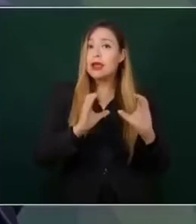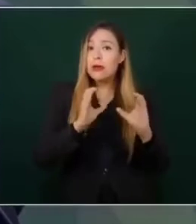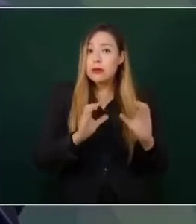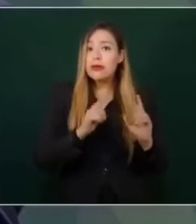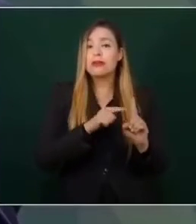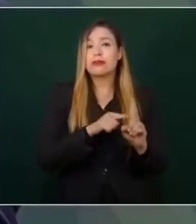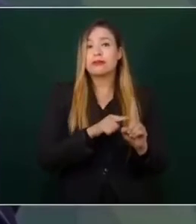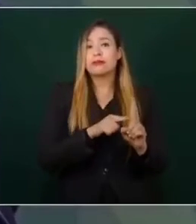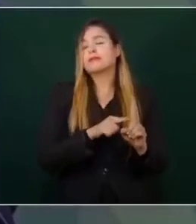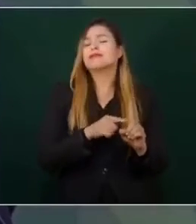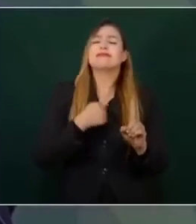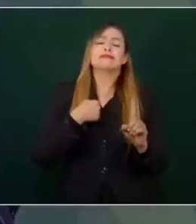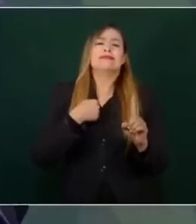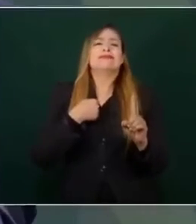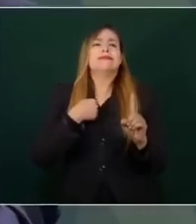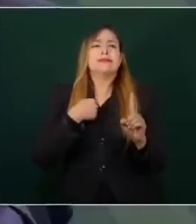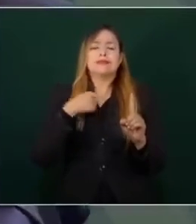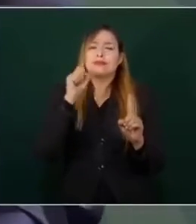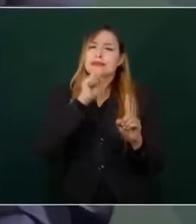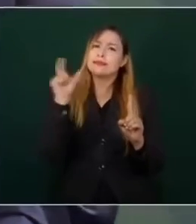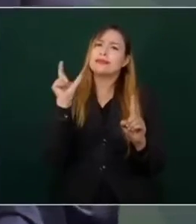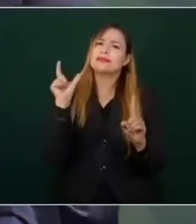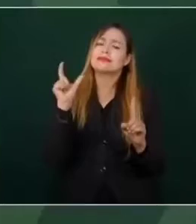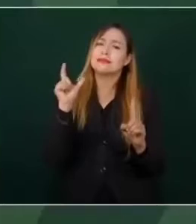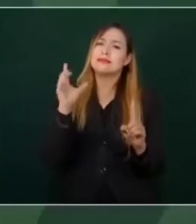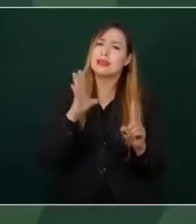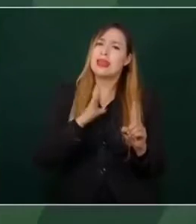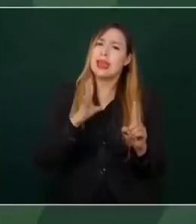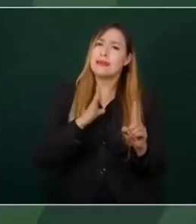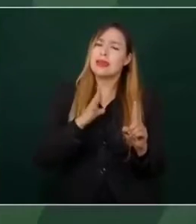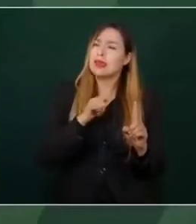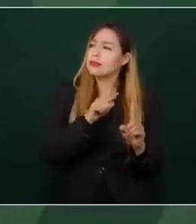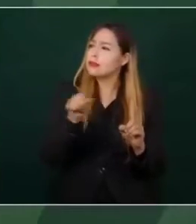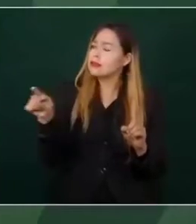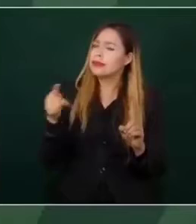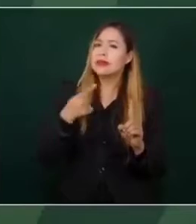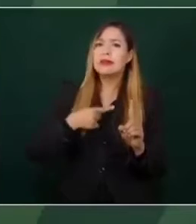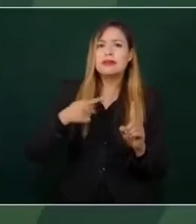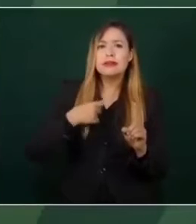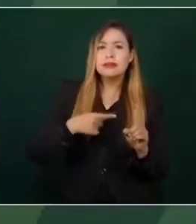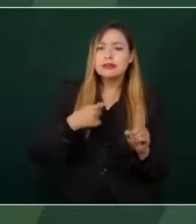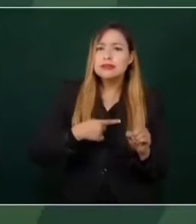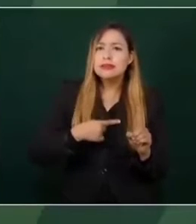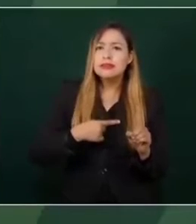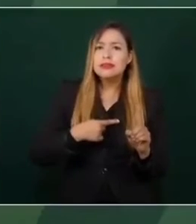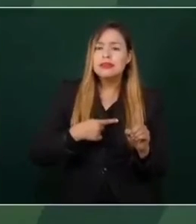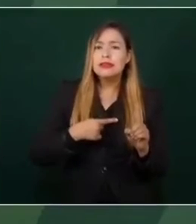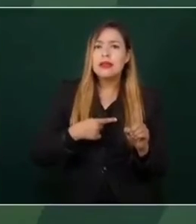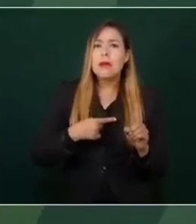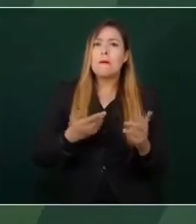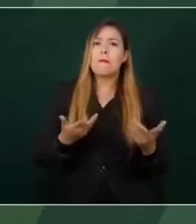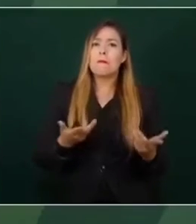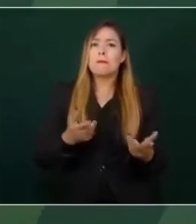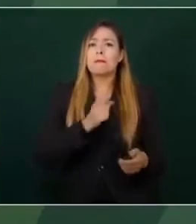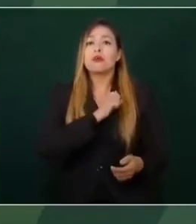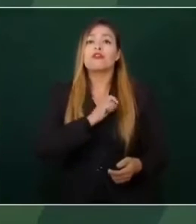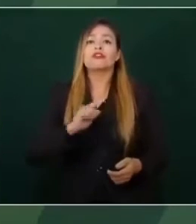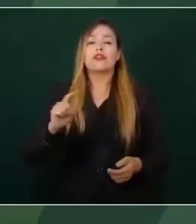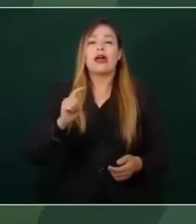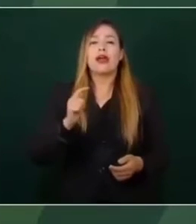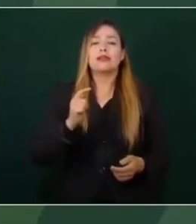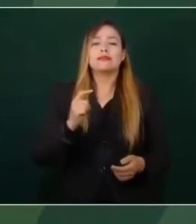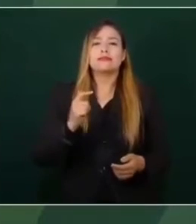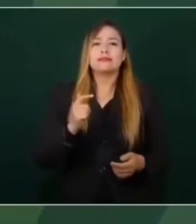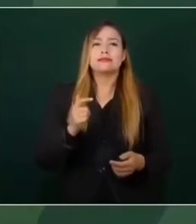profesionales supuestamente progresistas